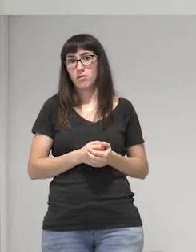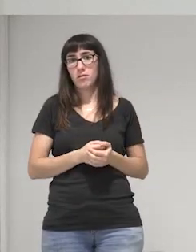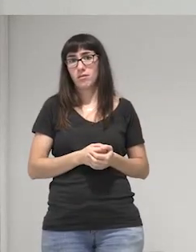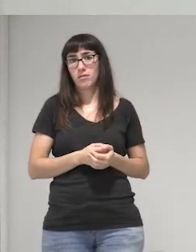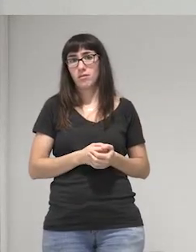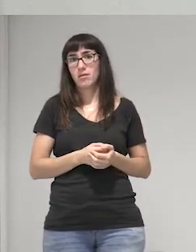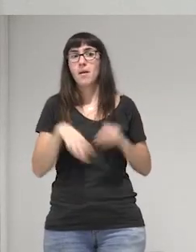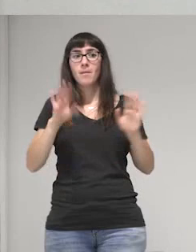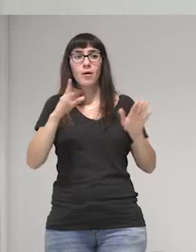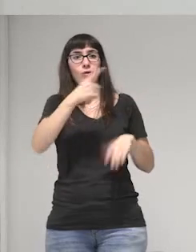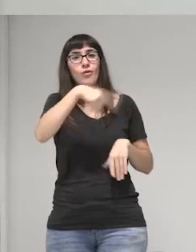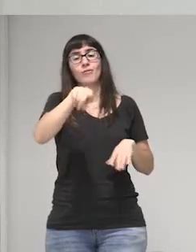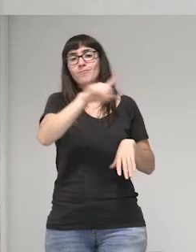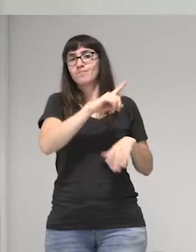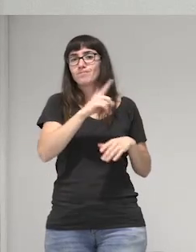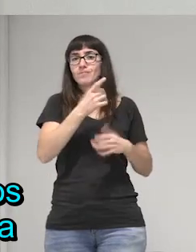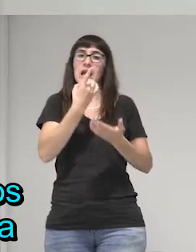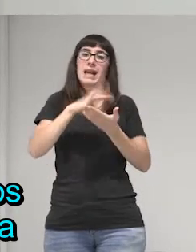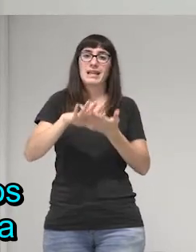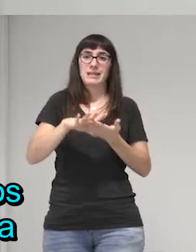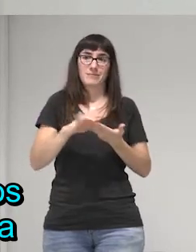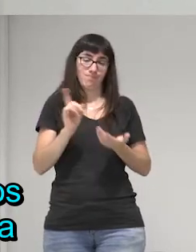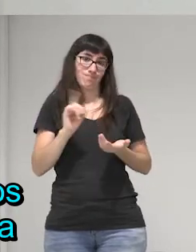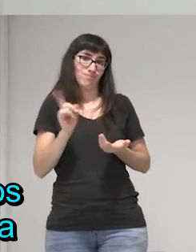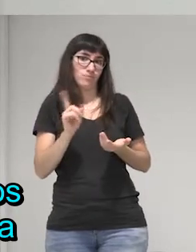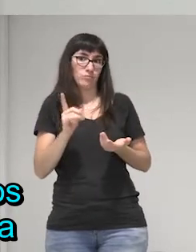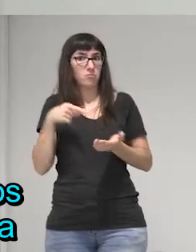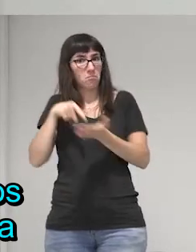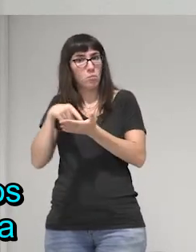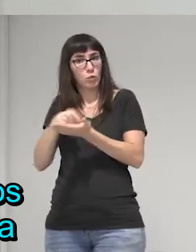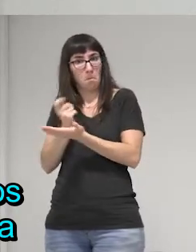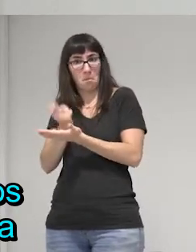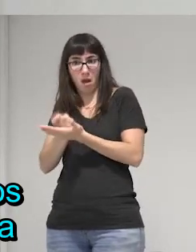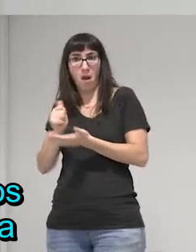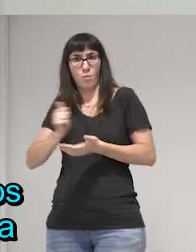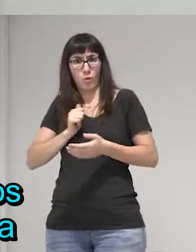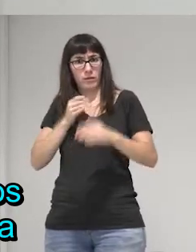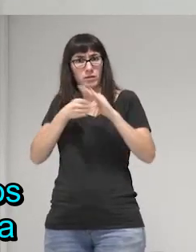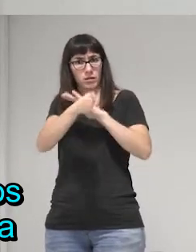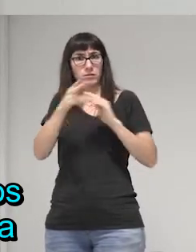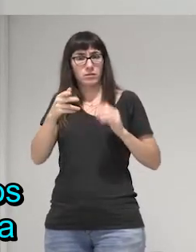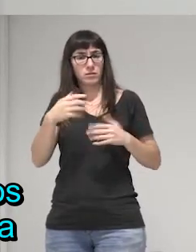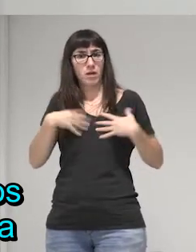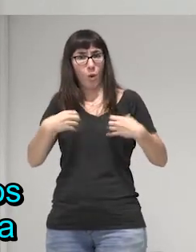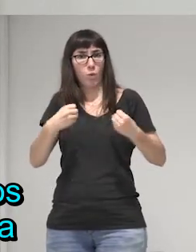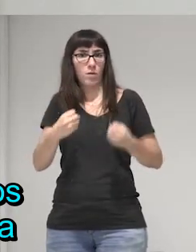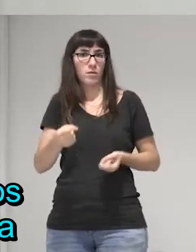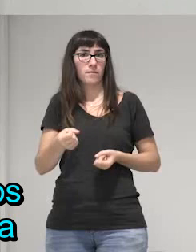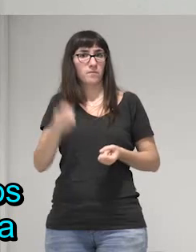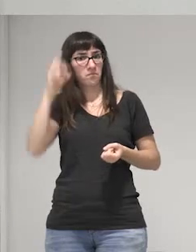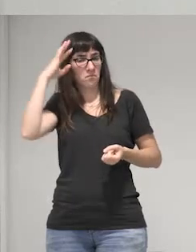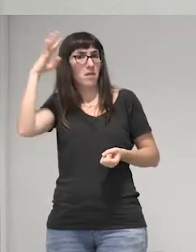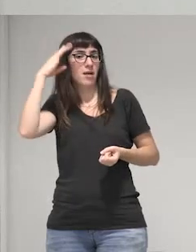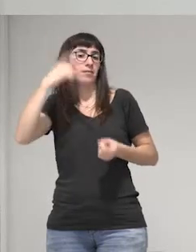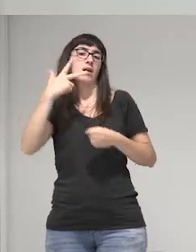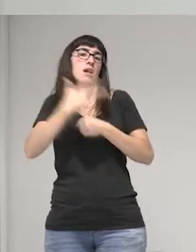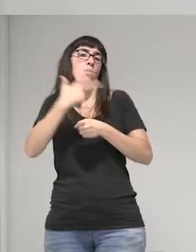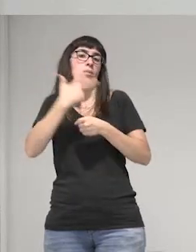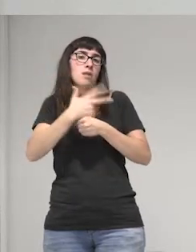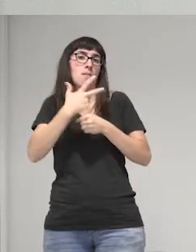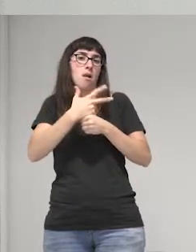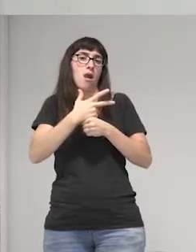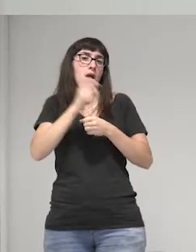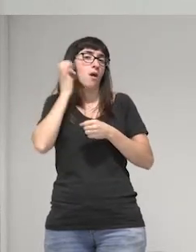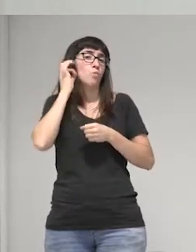pero no es que lo tengan multigarante bueno claro porque imagínense que somos más de 15.000 mujeres trans en Guatemala y todas